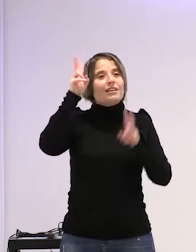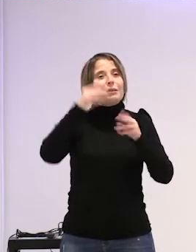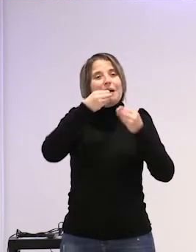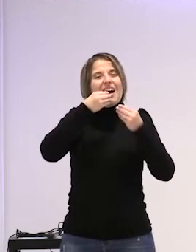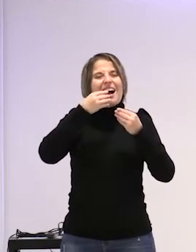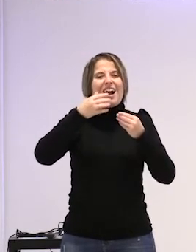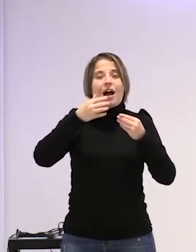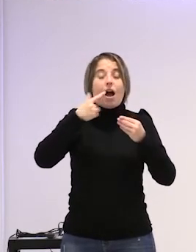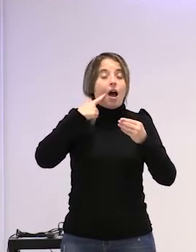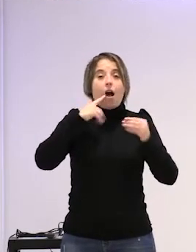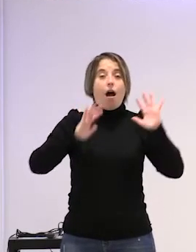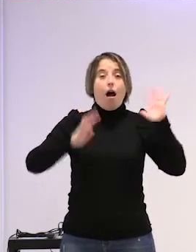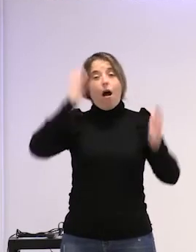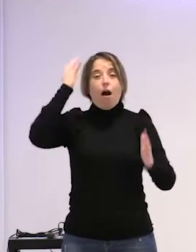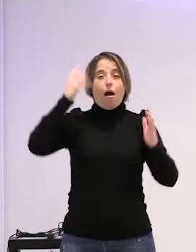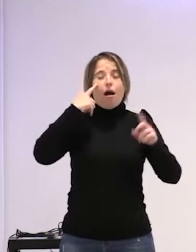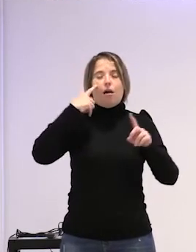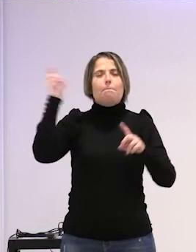histeria